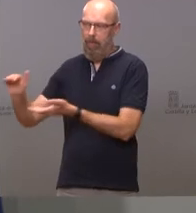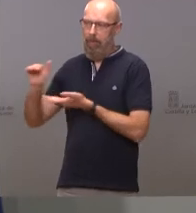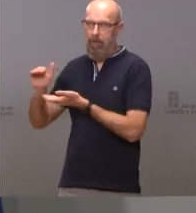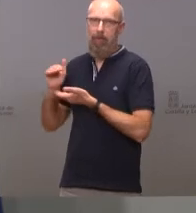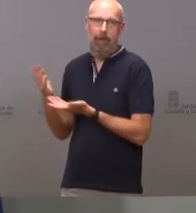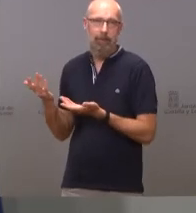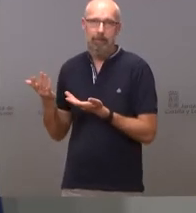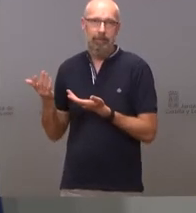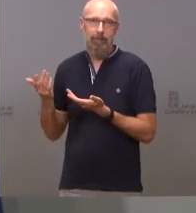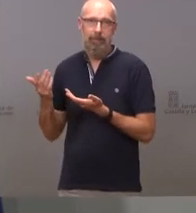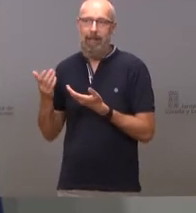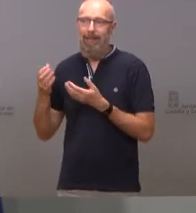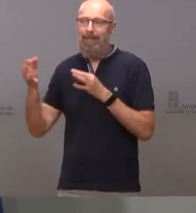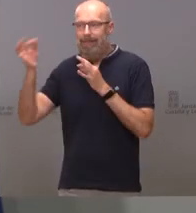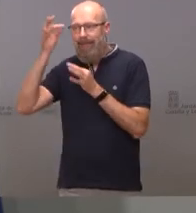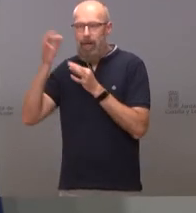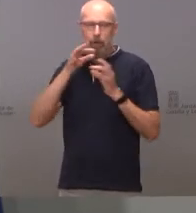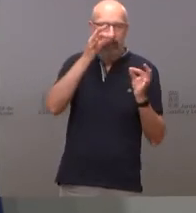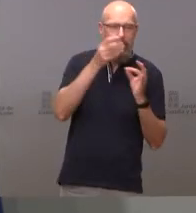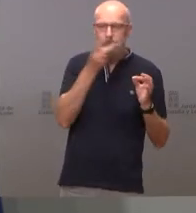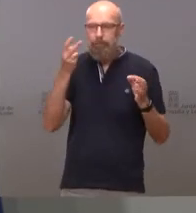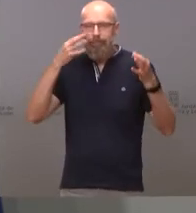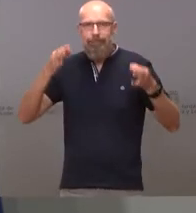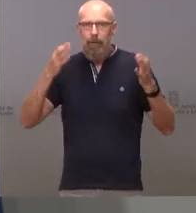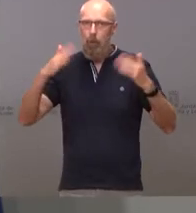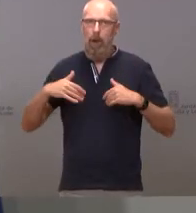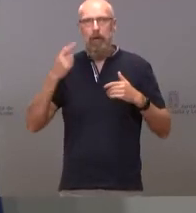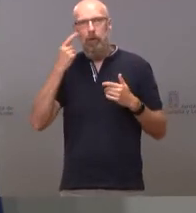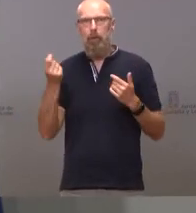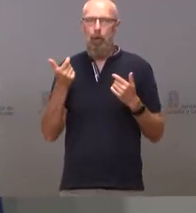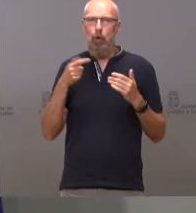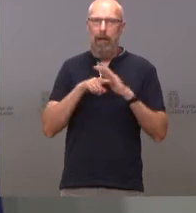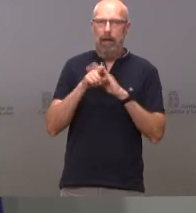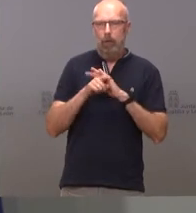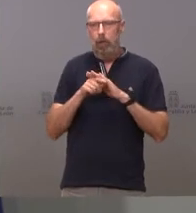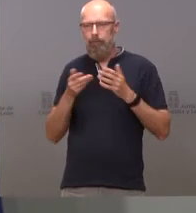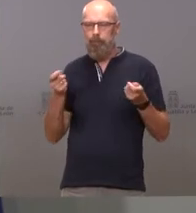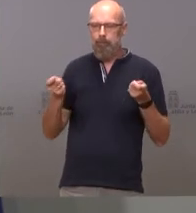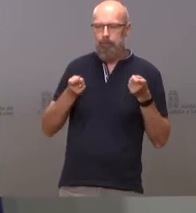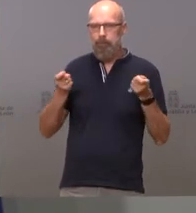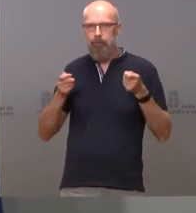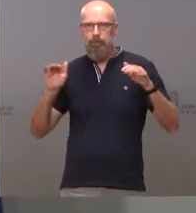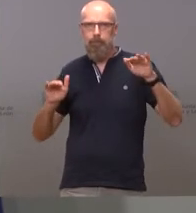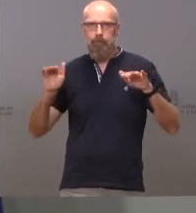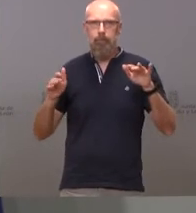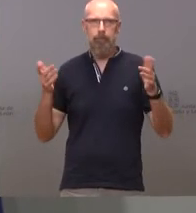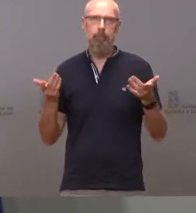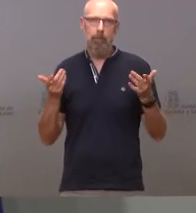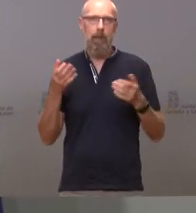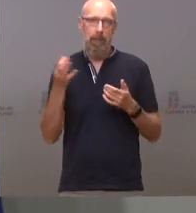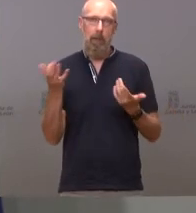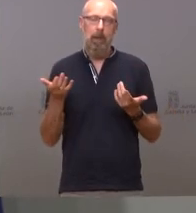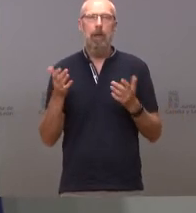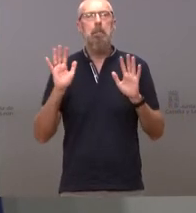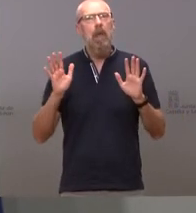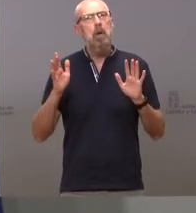por lo tanto eso añade un poco de dificultad a la gestión de la campaña no obstante nosotros estamos razonablemente